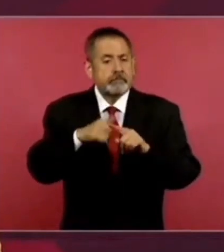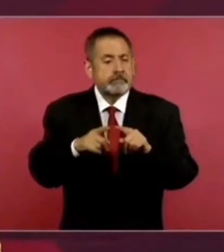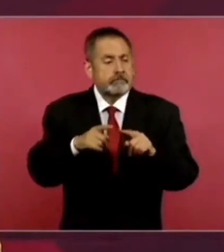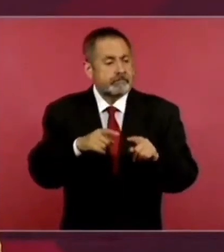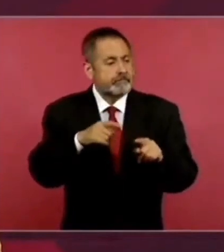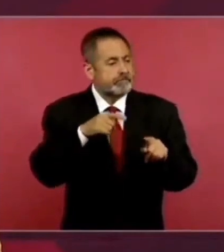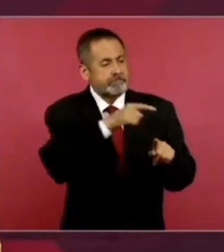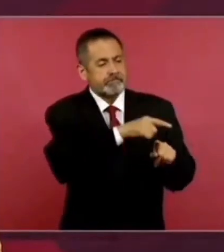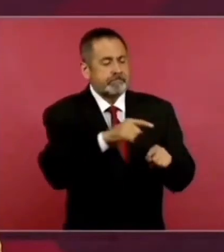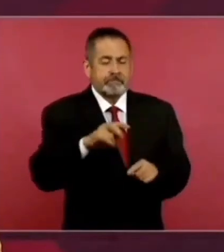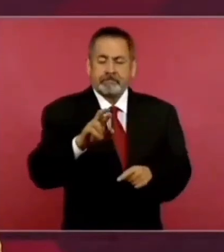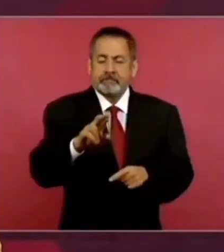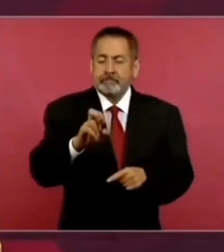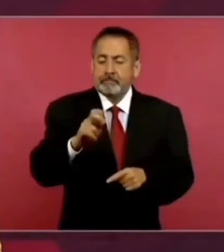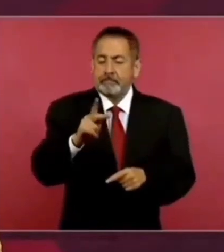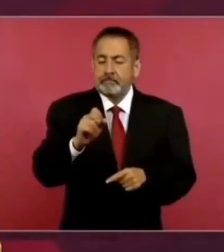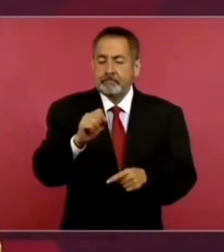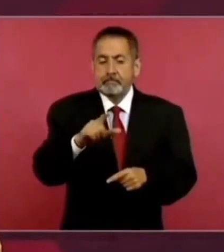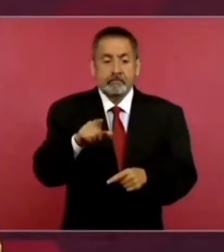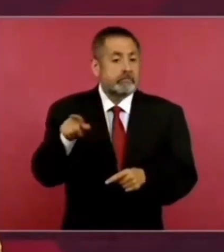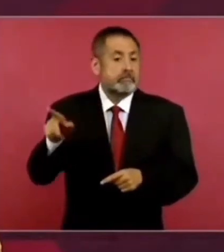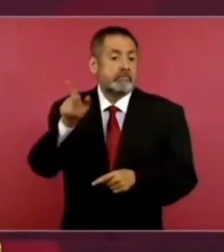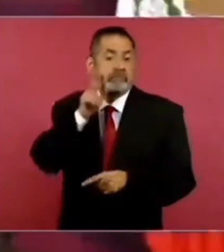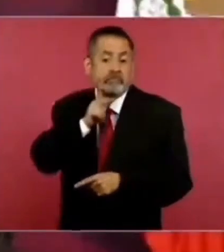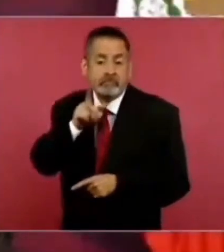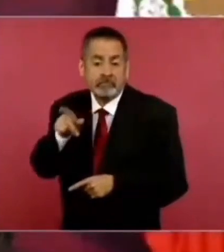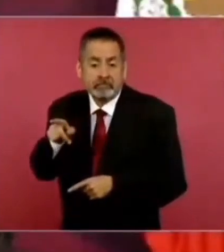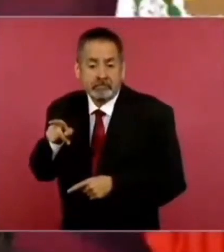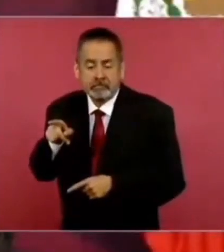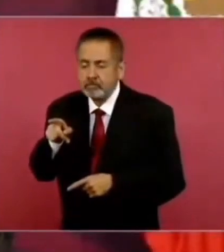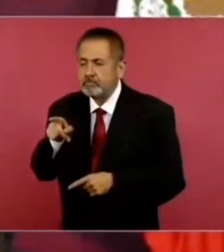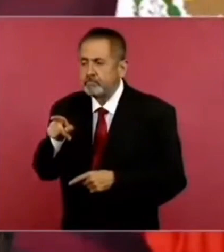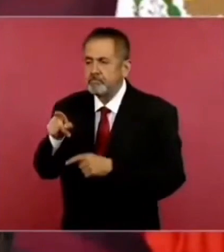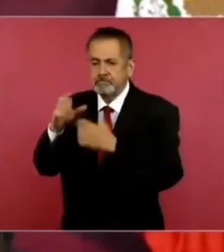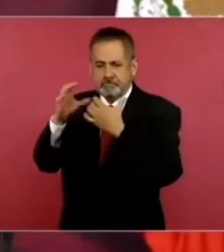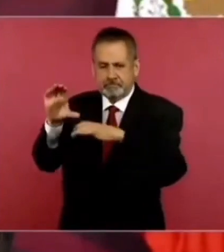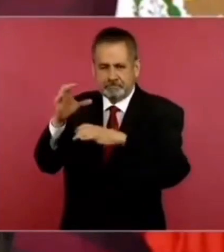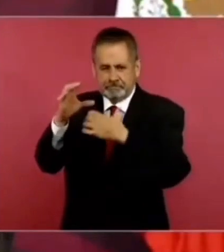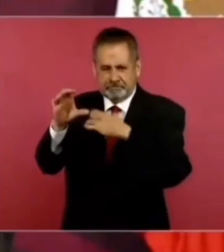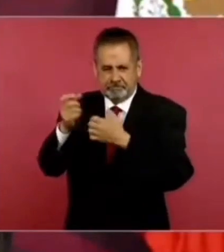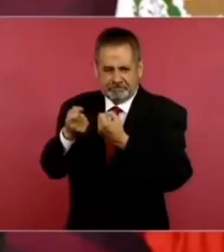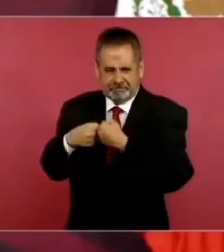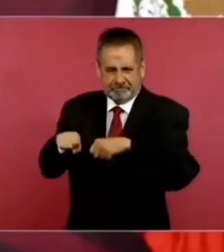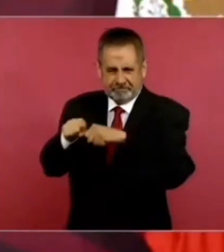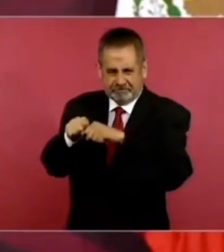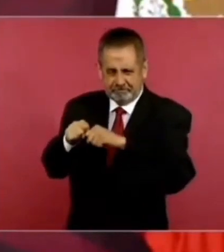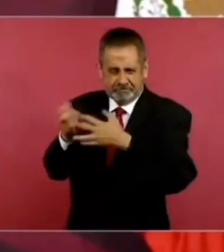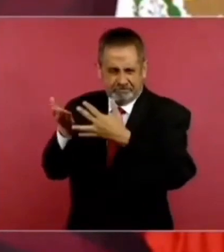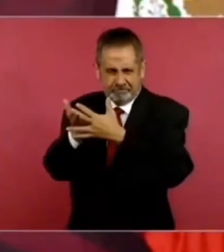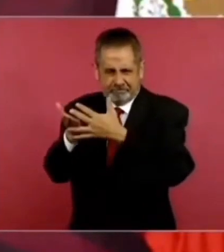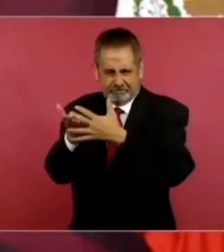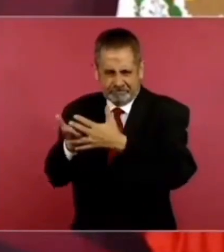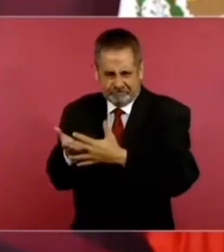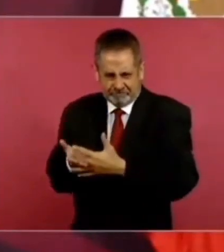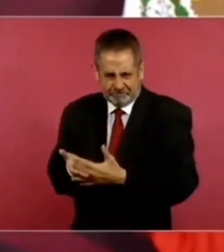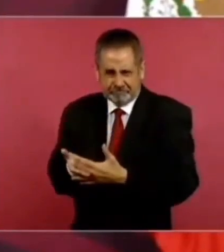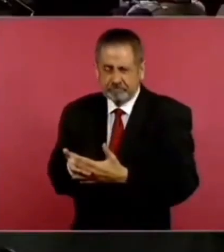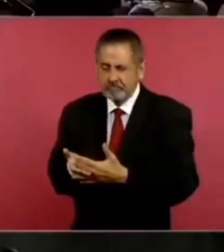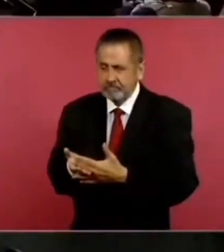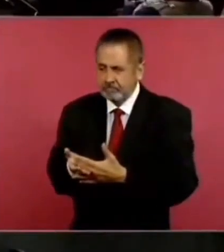Repsol. Pemex era accionista y le vendió